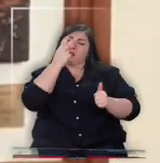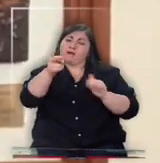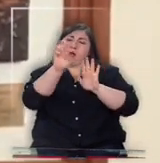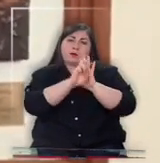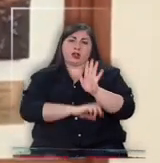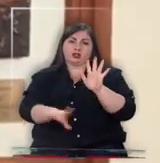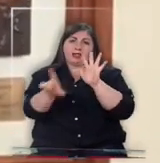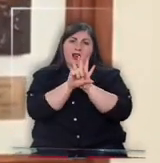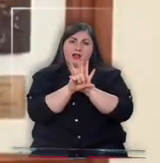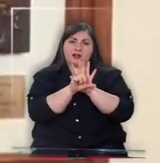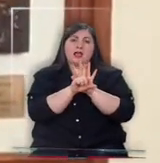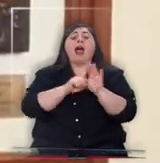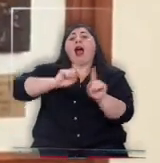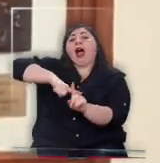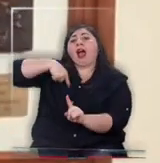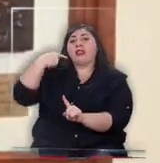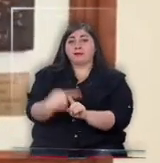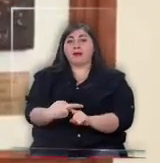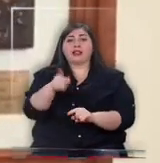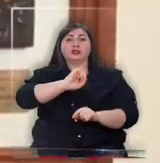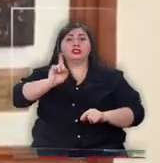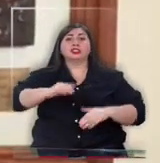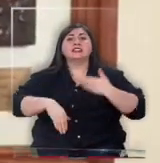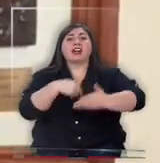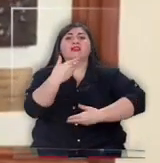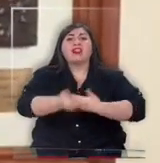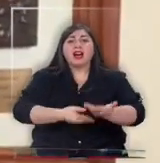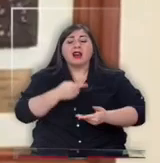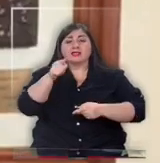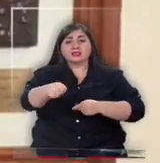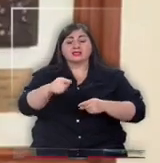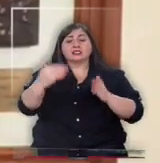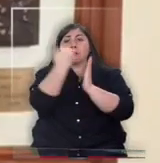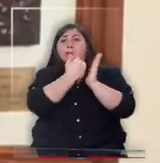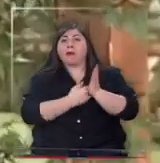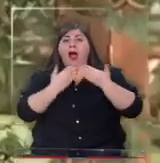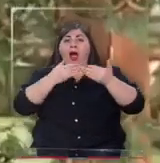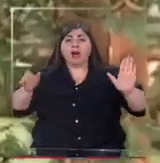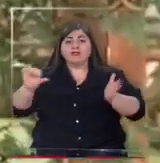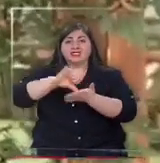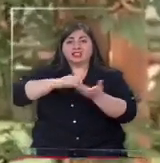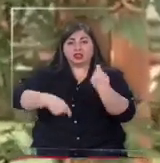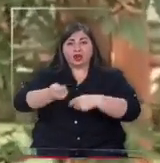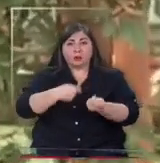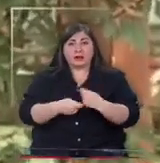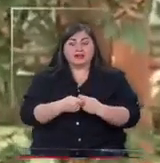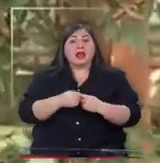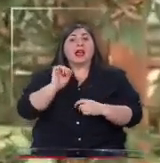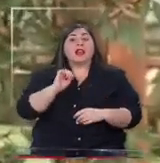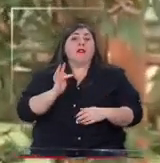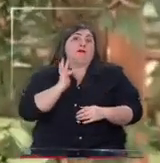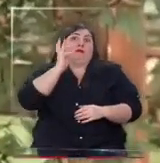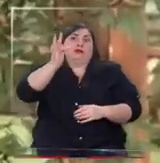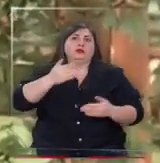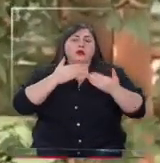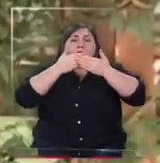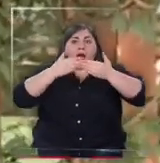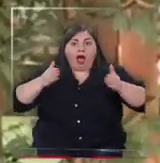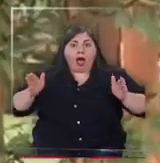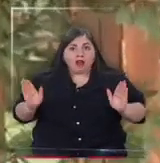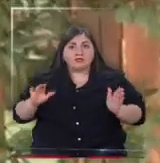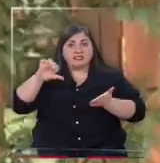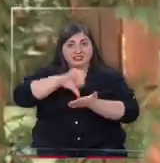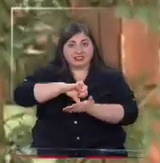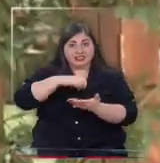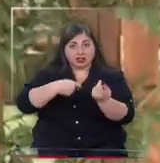pero además que no se avance con este protocolo para abrir los centros comerciales. Esto no significa que mañana vayan a amanecer abiertos los centros